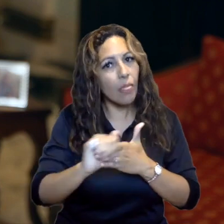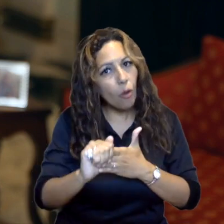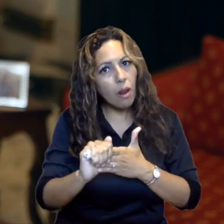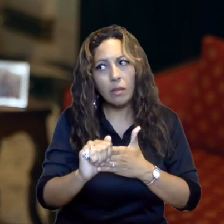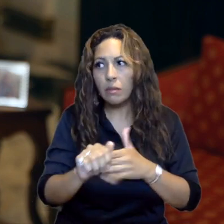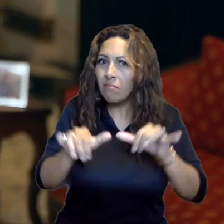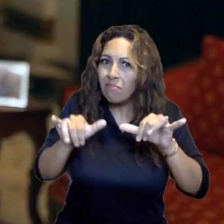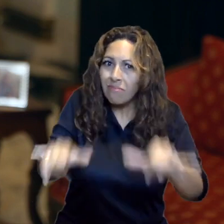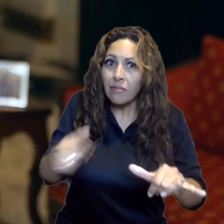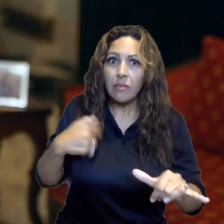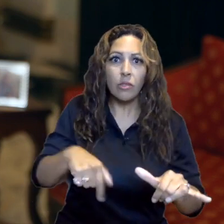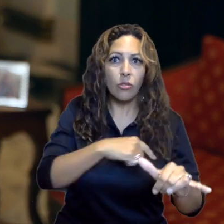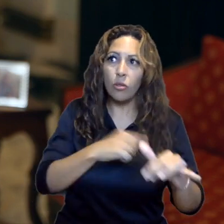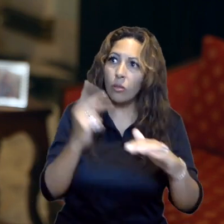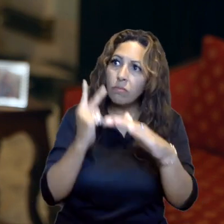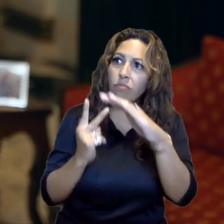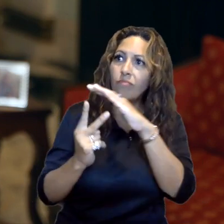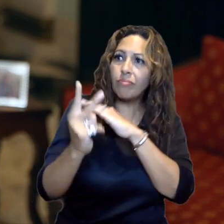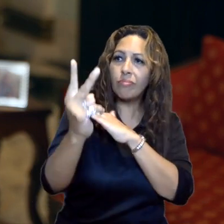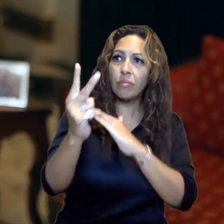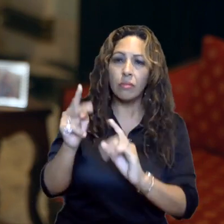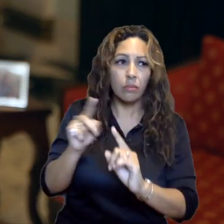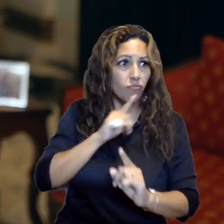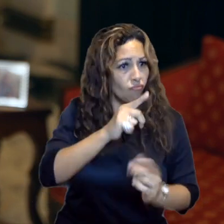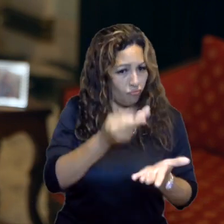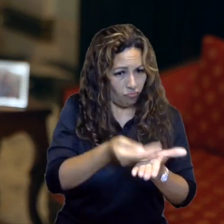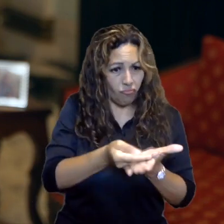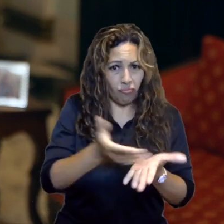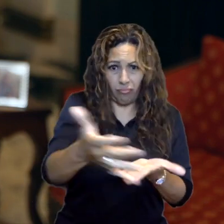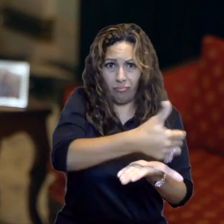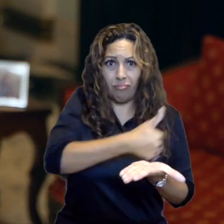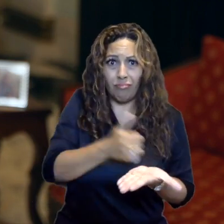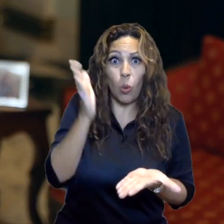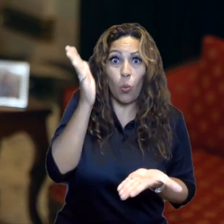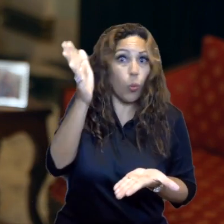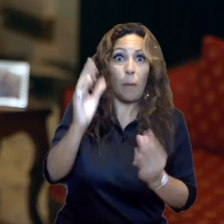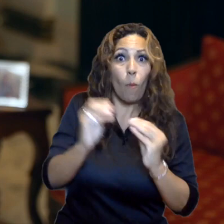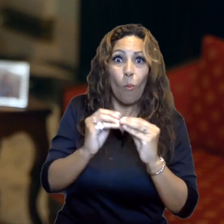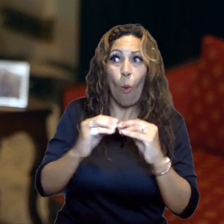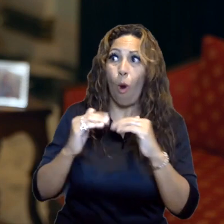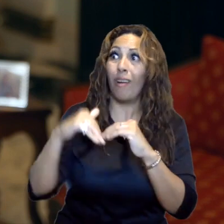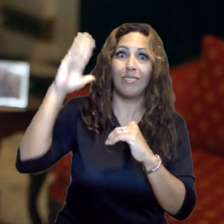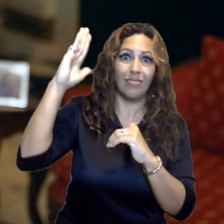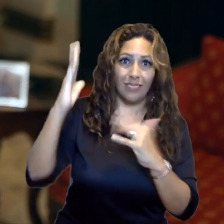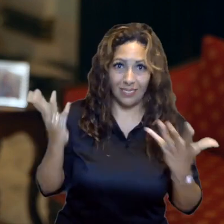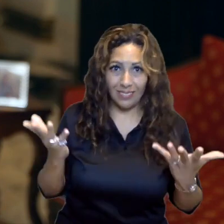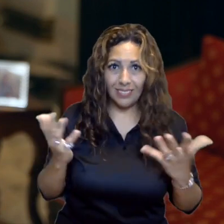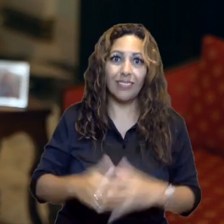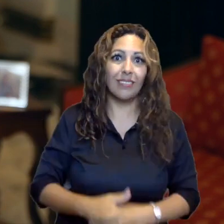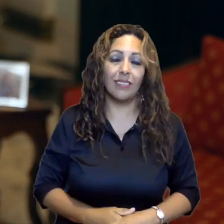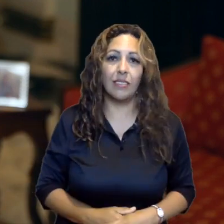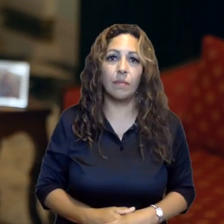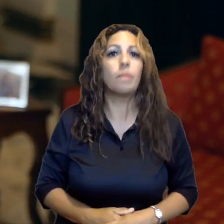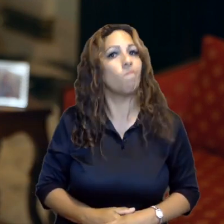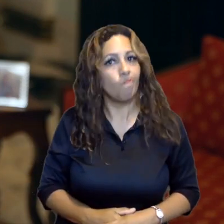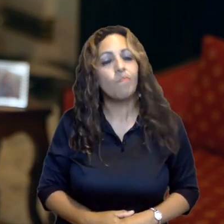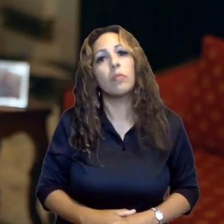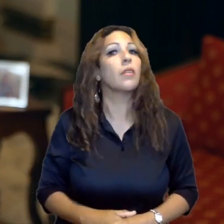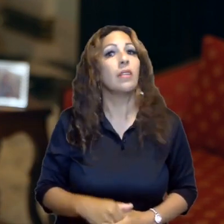dólares, a pesar de que todas las proyecciones apuntan a que nuestros recaudos superarán los estimados por mucho más.